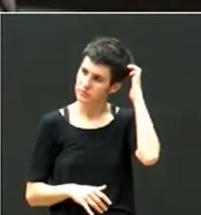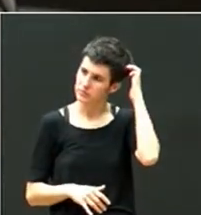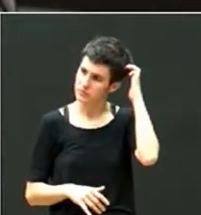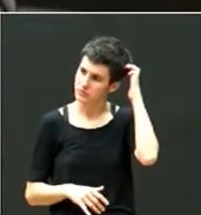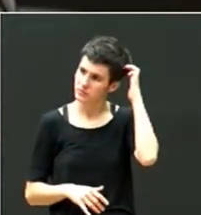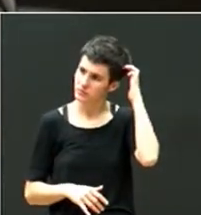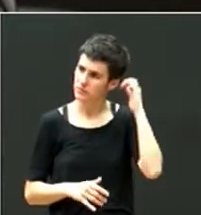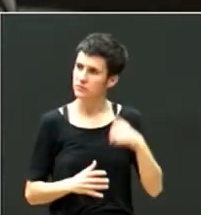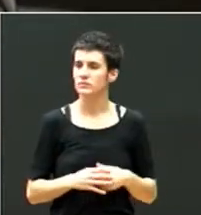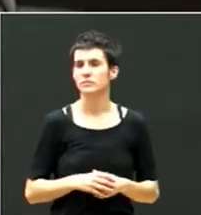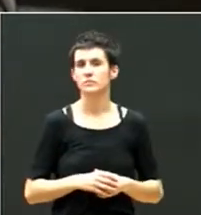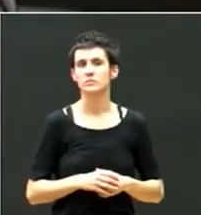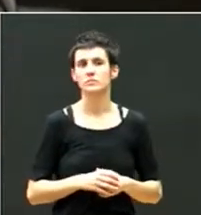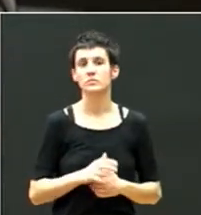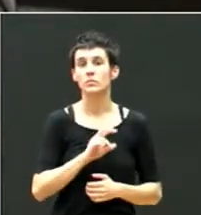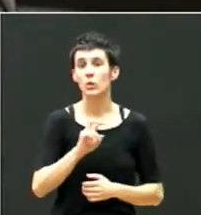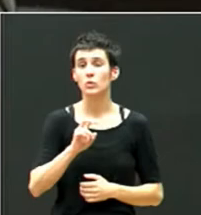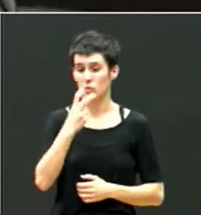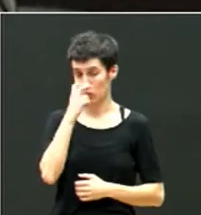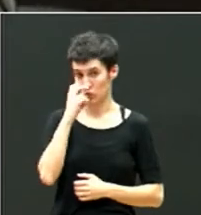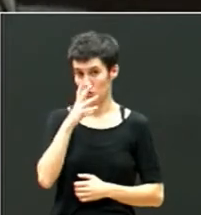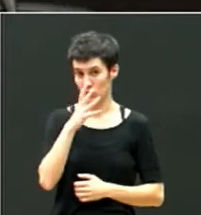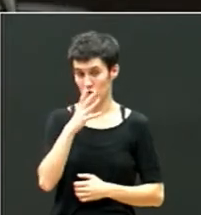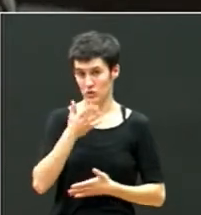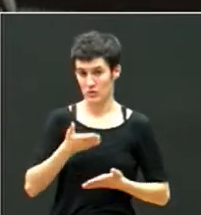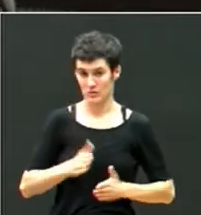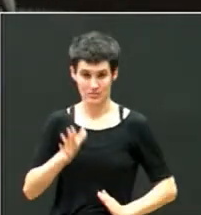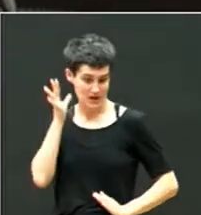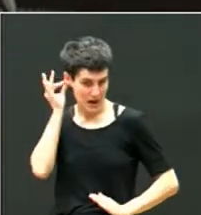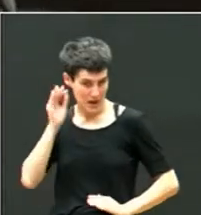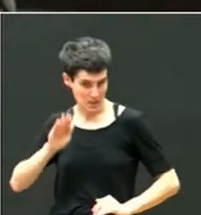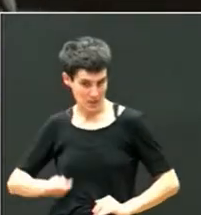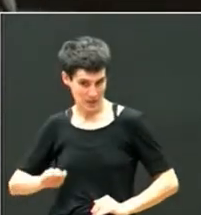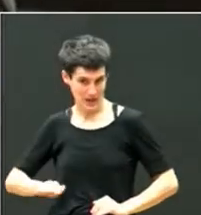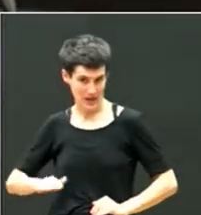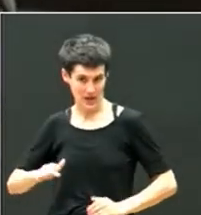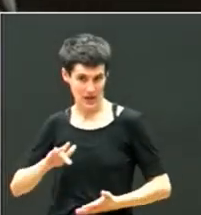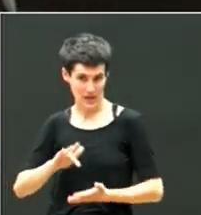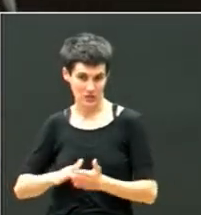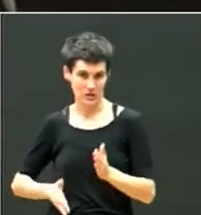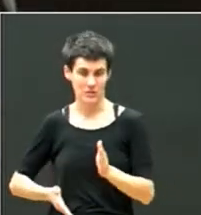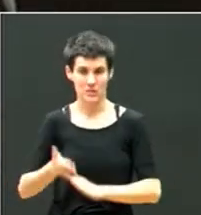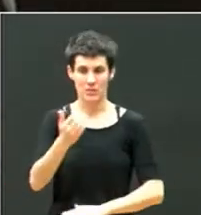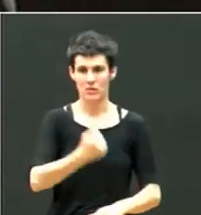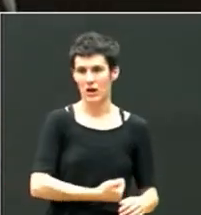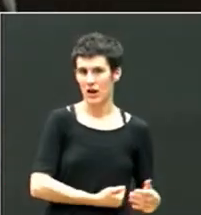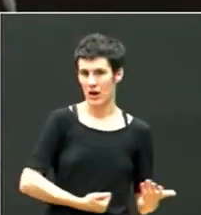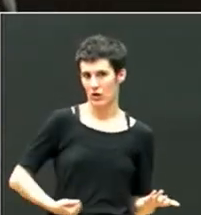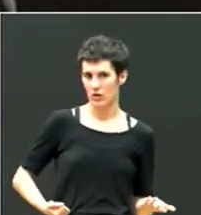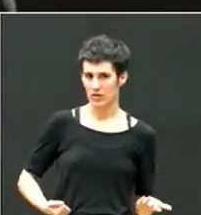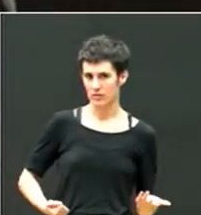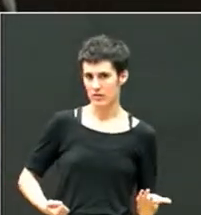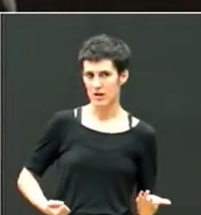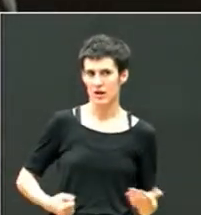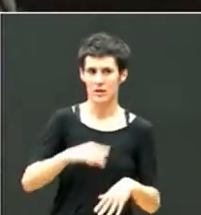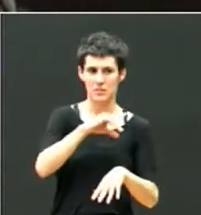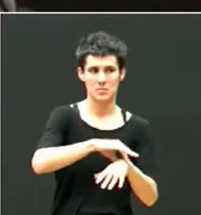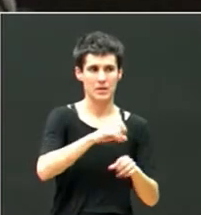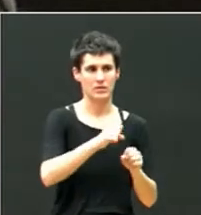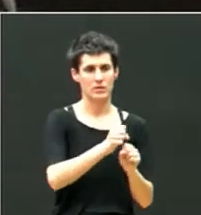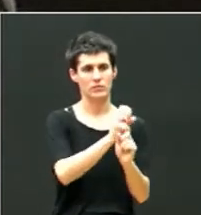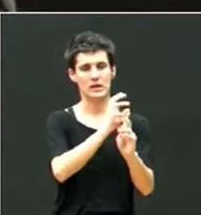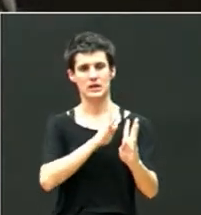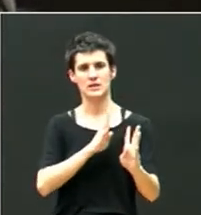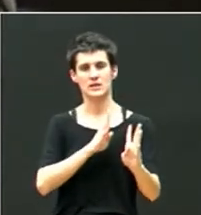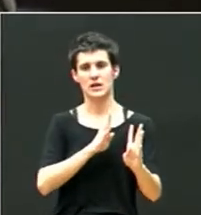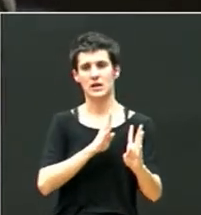Tampoco, otra cosa que me pasó muy curioso con la pequeña, con la que la iba a hacer una ecografía, y cuando estamos en la lista del médico, en la fila del médico, nos llaman por